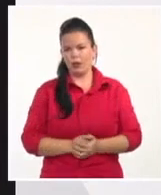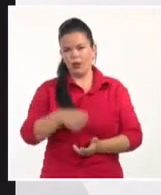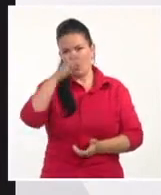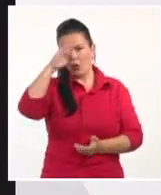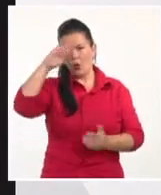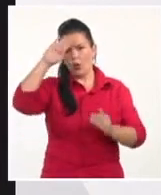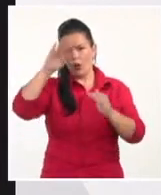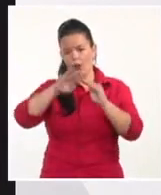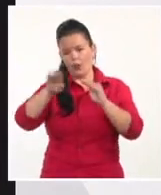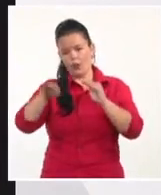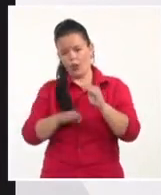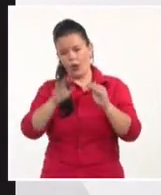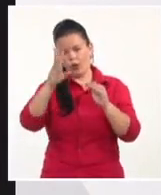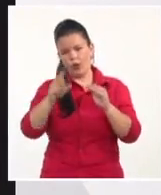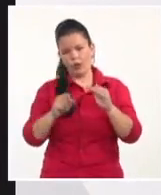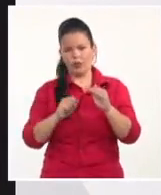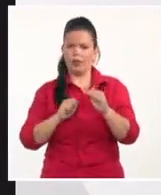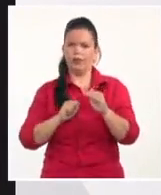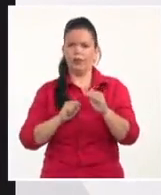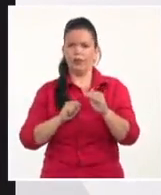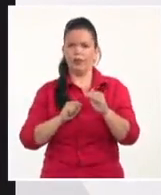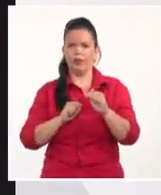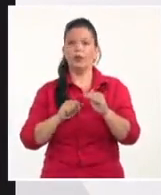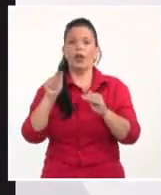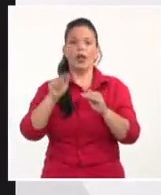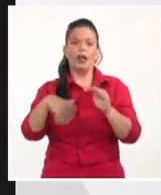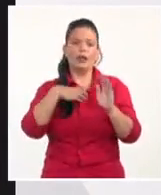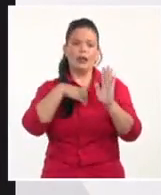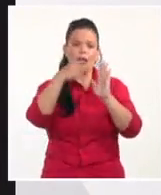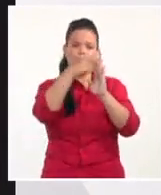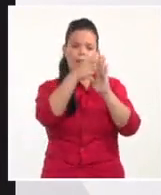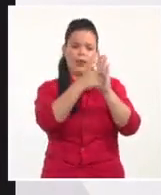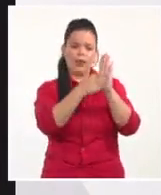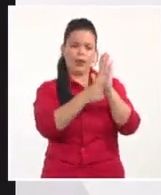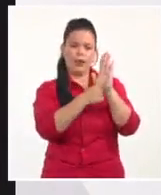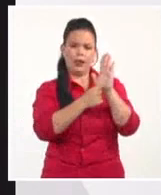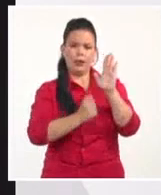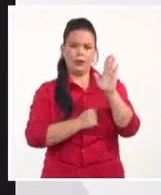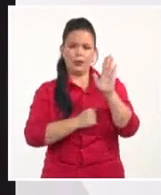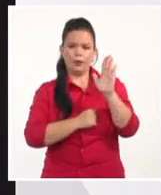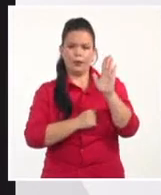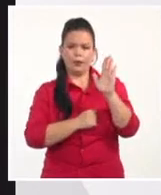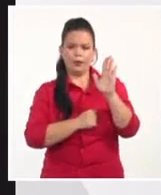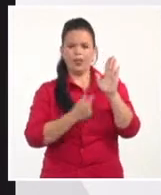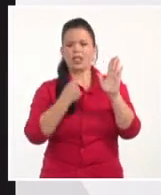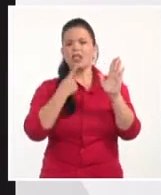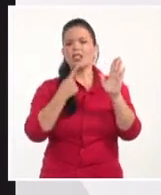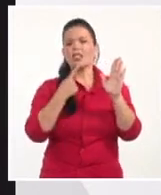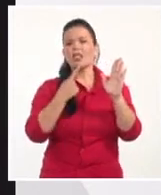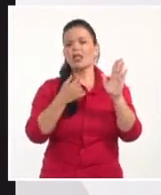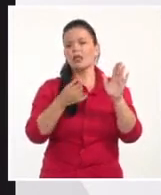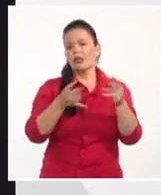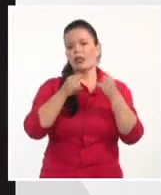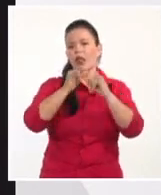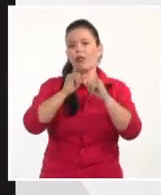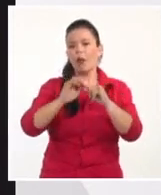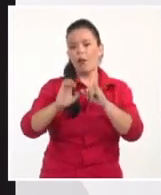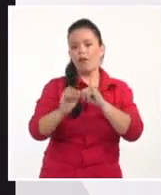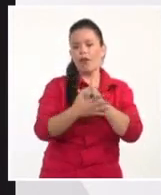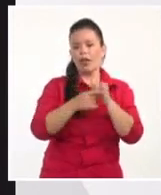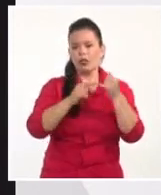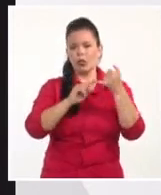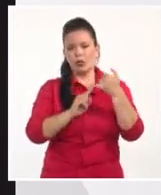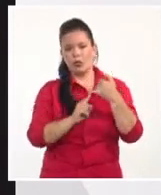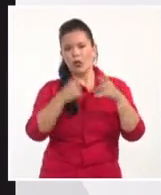estas campañas de desinformación que se usan, hay como tres elementos, ¿no? Una es la mentira, otra es el odio, y otra son los bots, ¿no?, el uso de